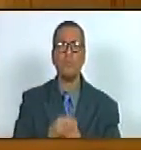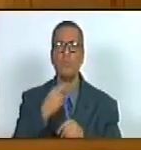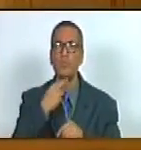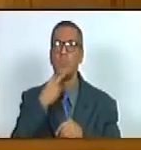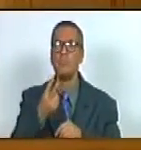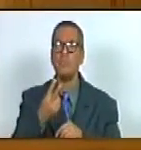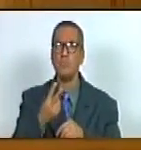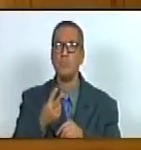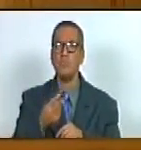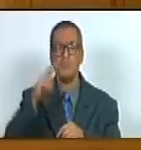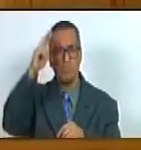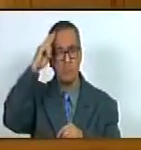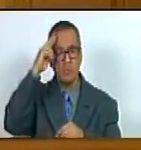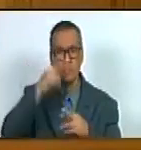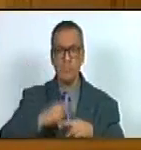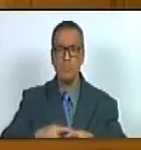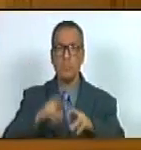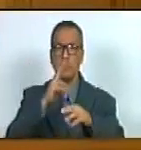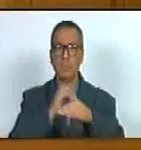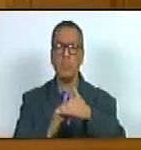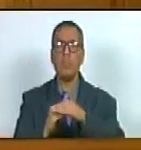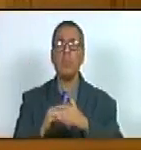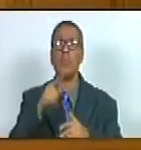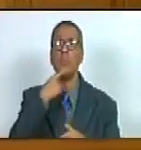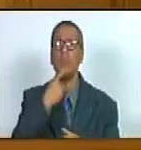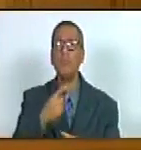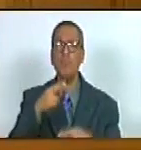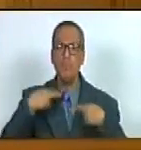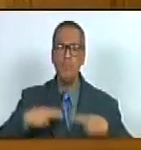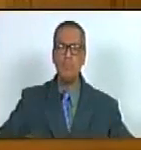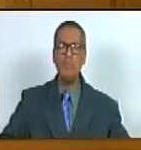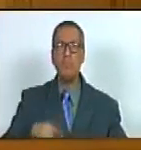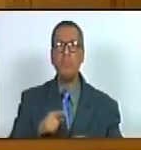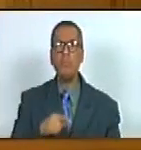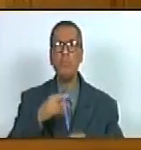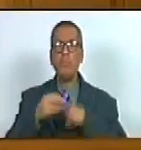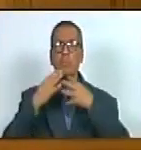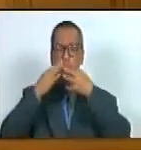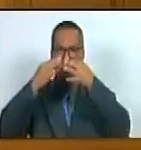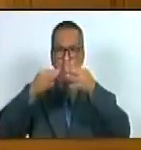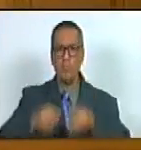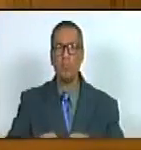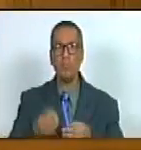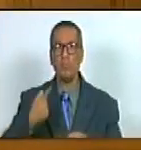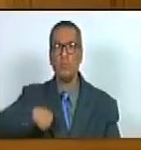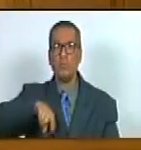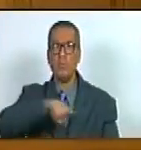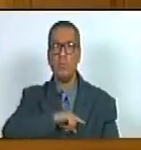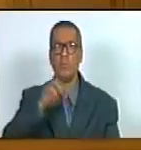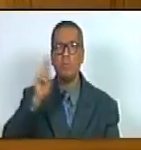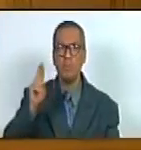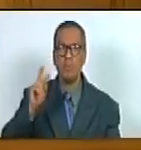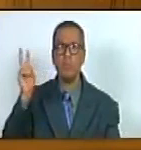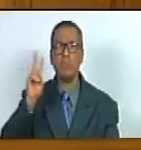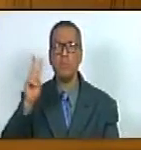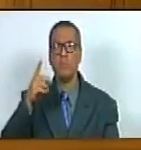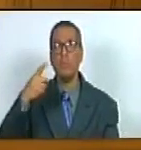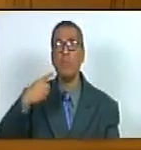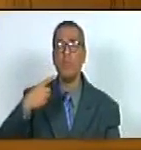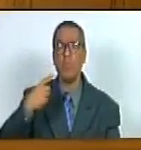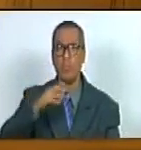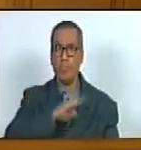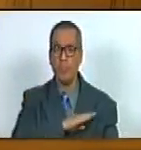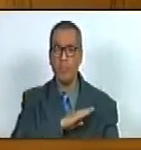constante respeto a la dignidad humana por lo tanto se garantiza en nuestra República el derecho